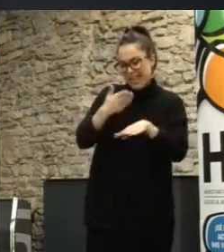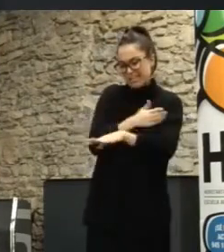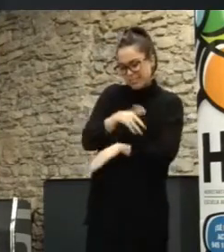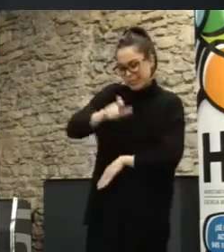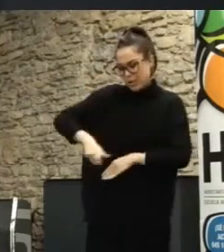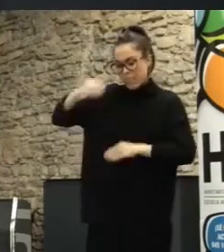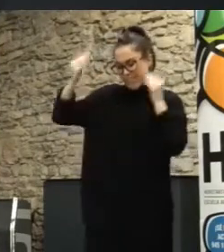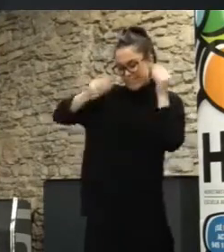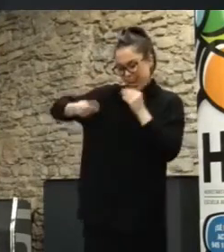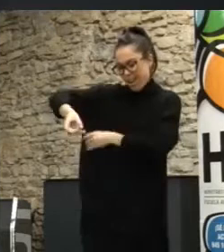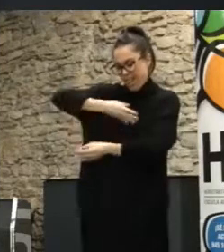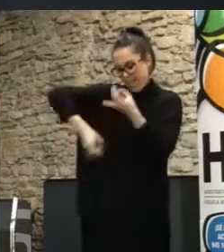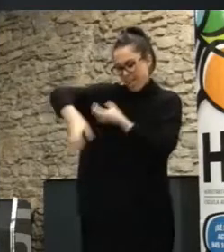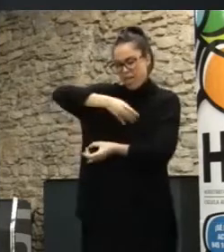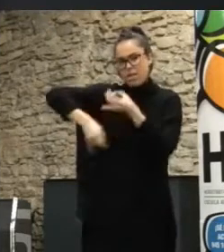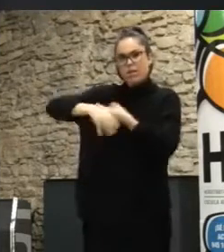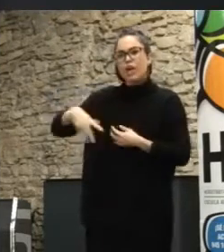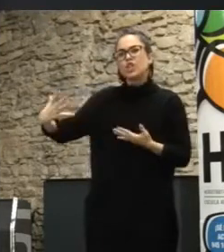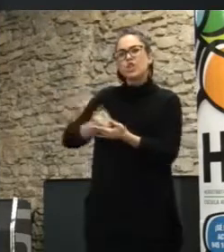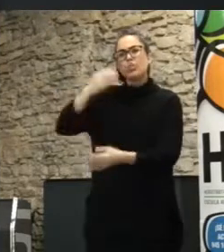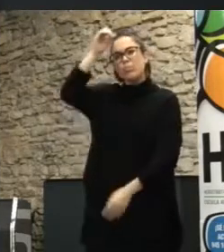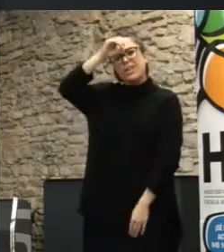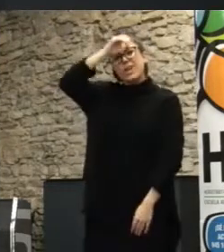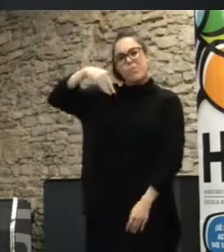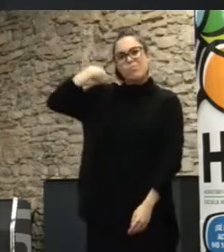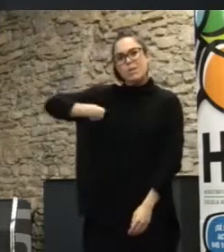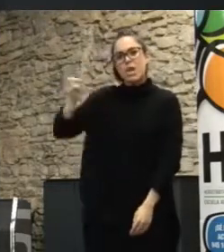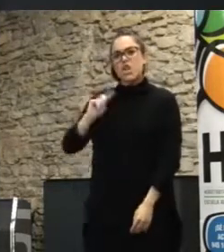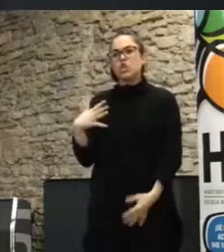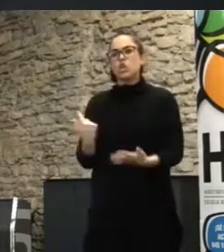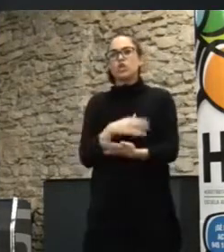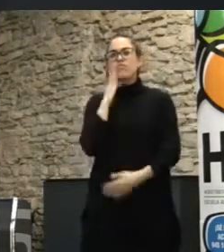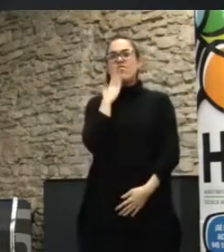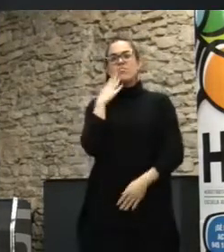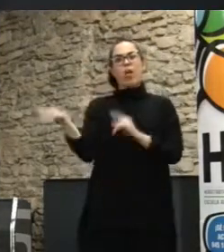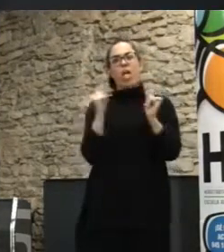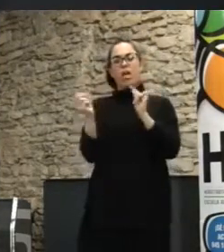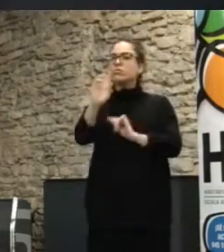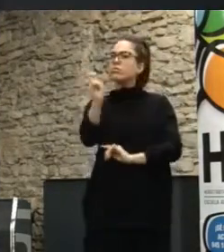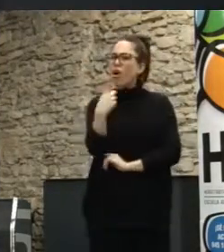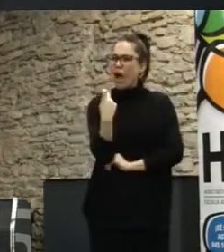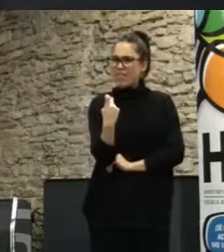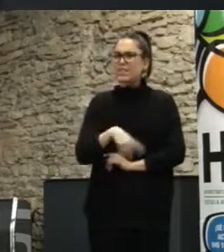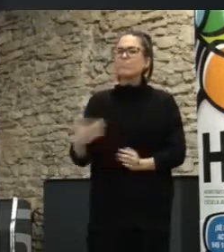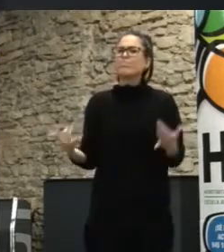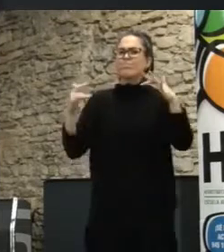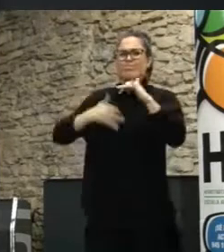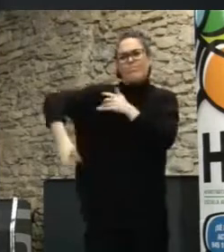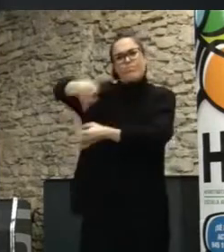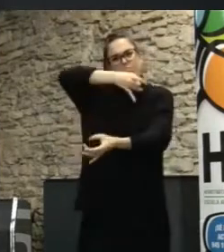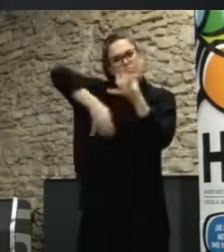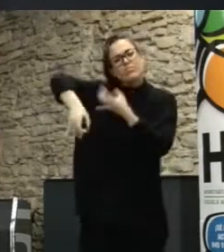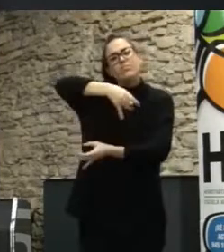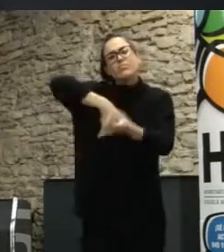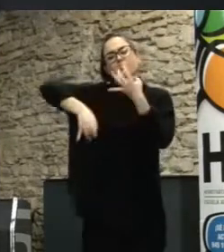opina diferente, no se queda en Facebook peleándose y matándose, no se, no, mira, la democracia deliberativa, ¿no? Por ejemplo,